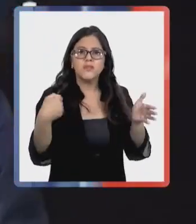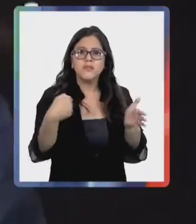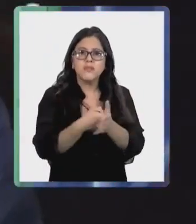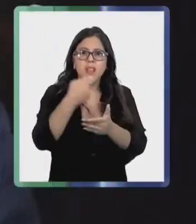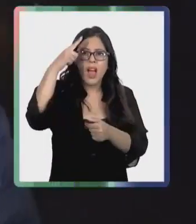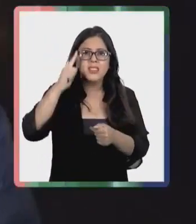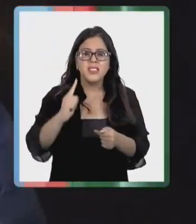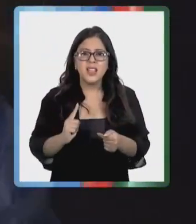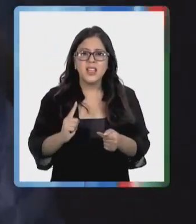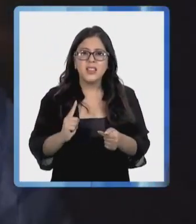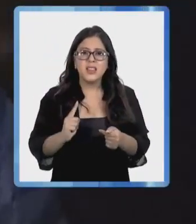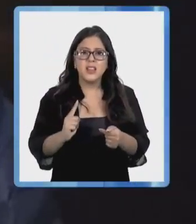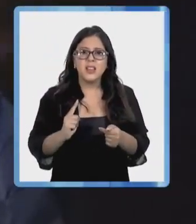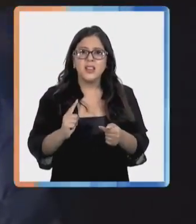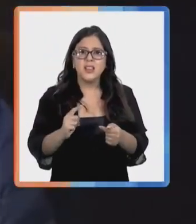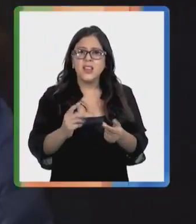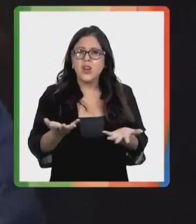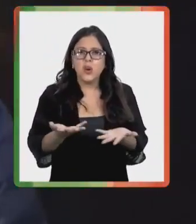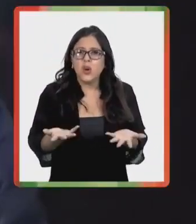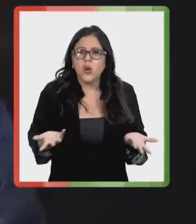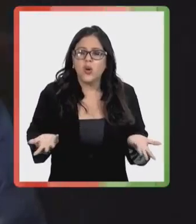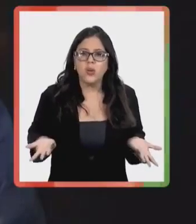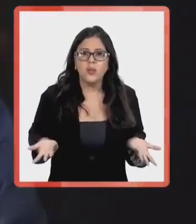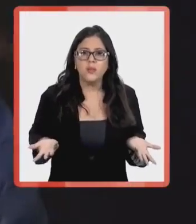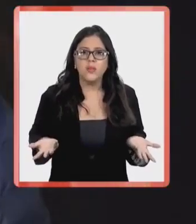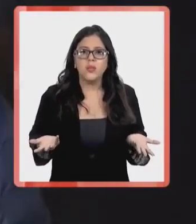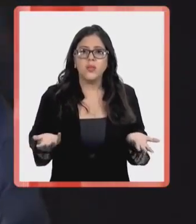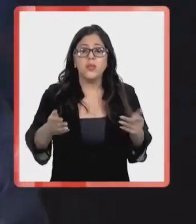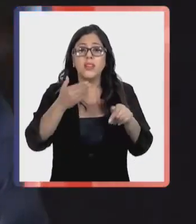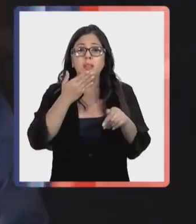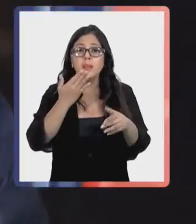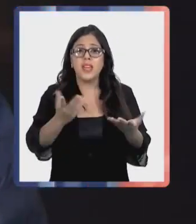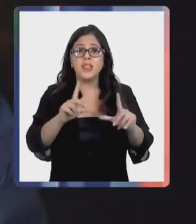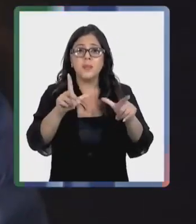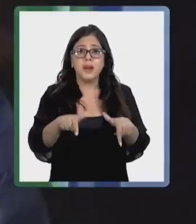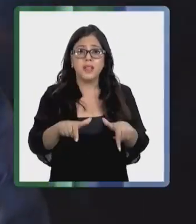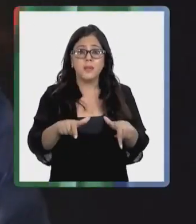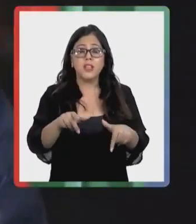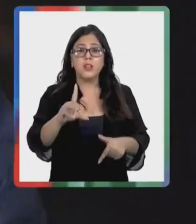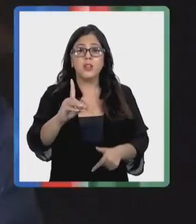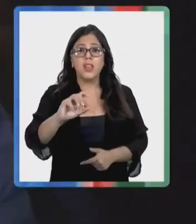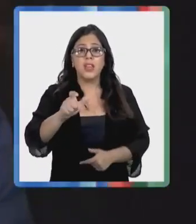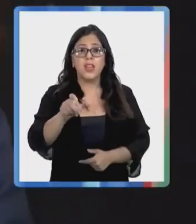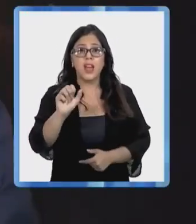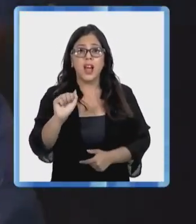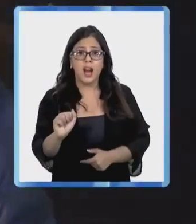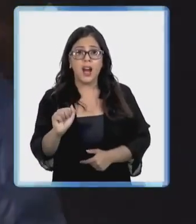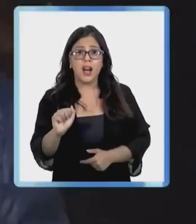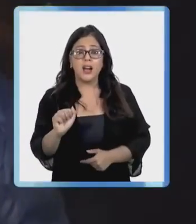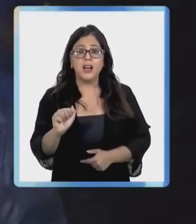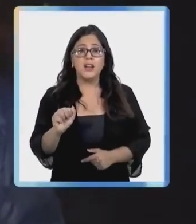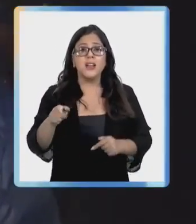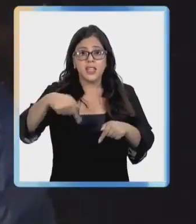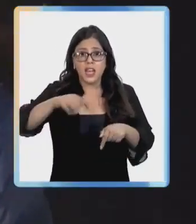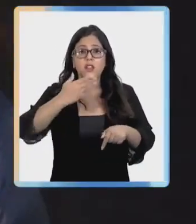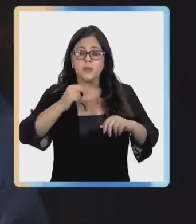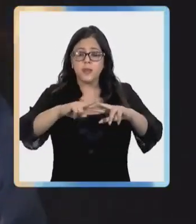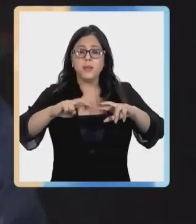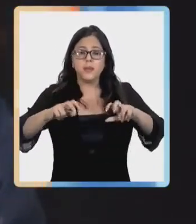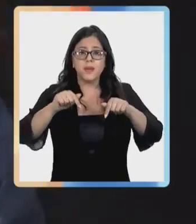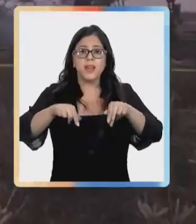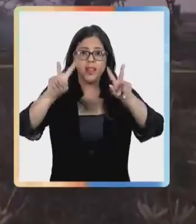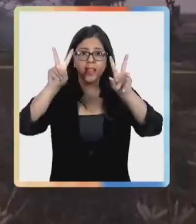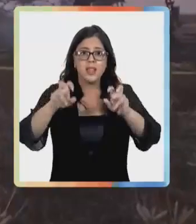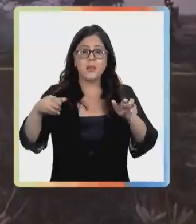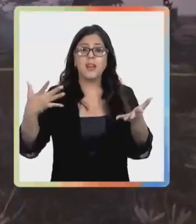este accidente y cómo se sucedieron los hechos. Y está la Dirección de Aeronáutica, la DGA-C, que va a investigar este